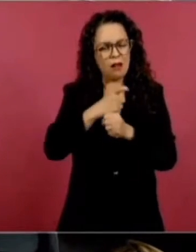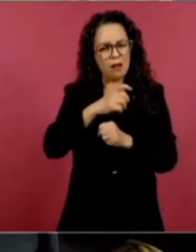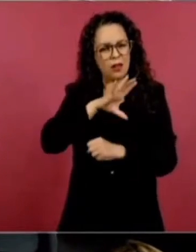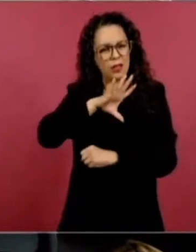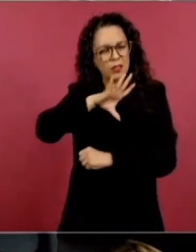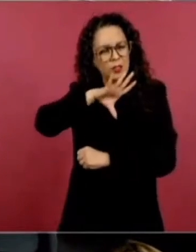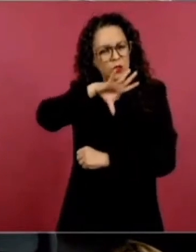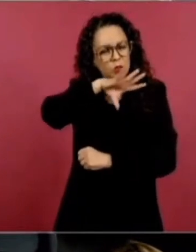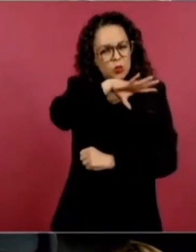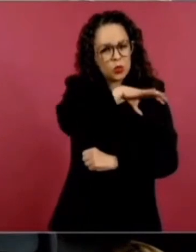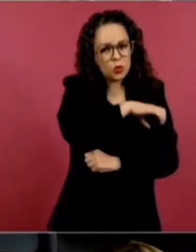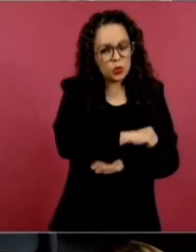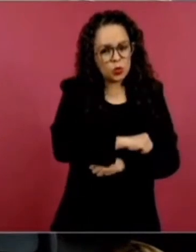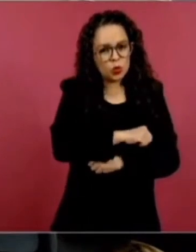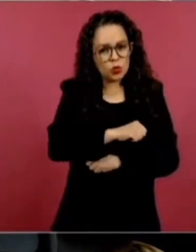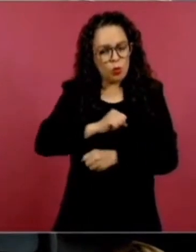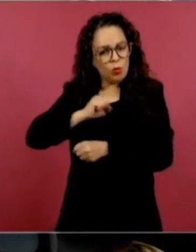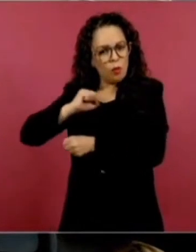es en Yucatán.